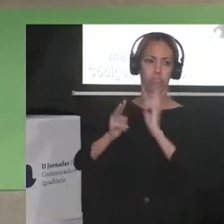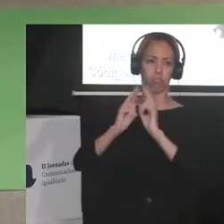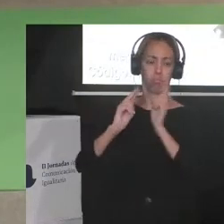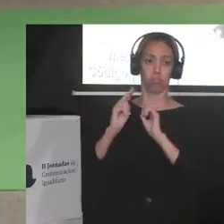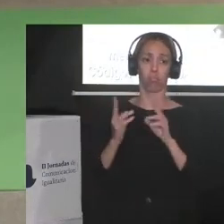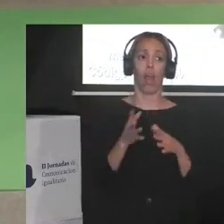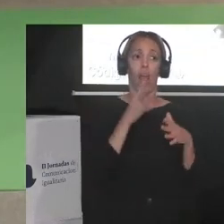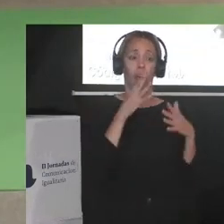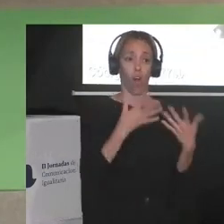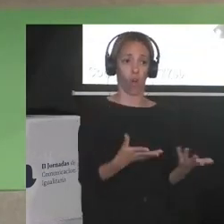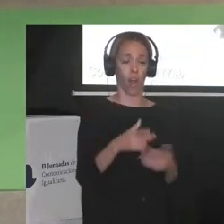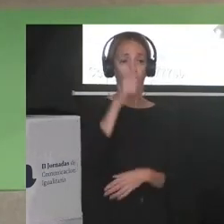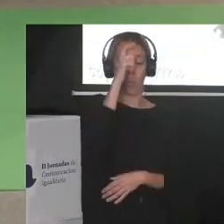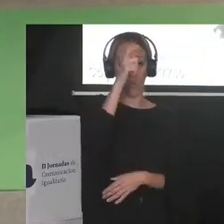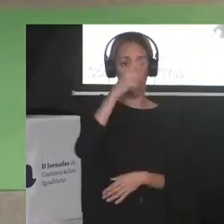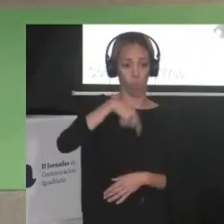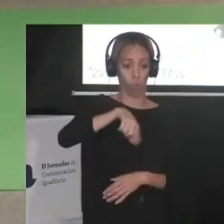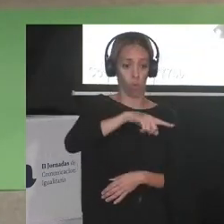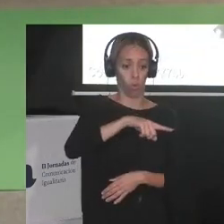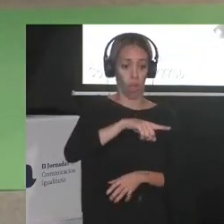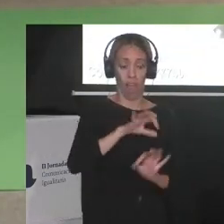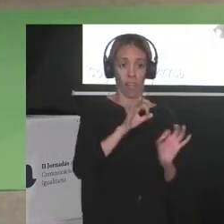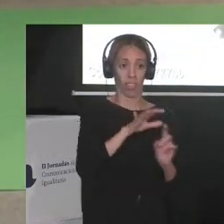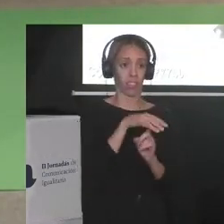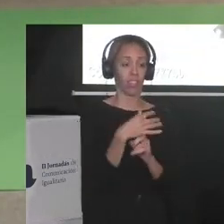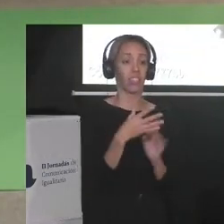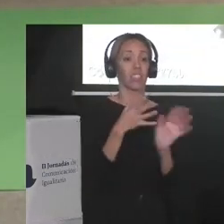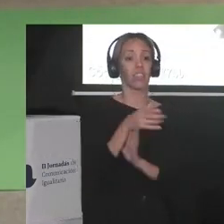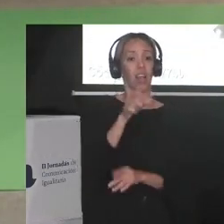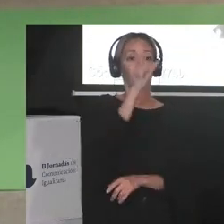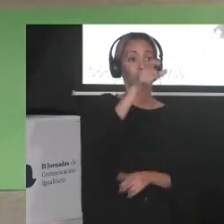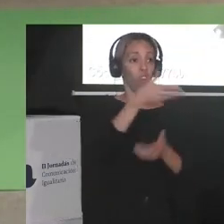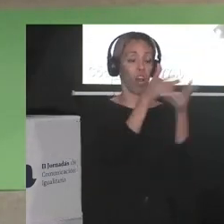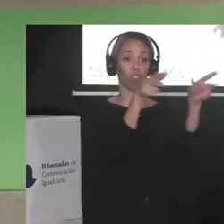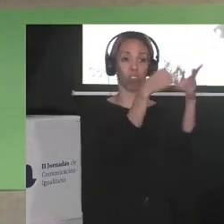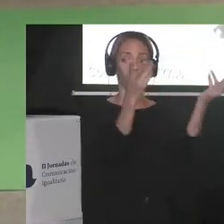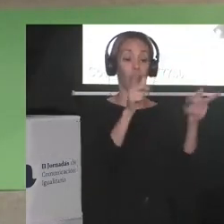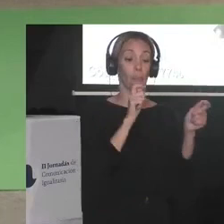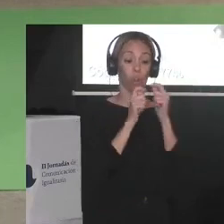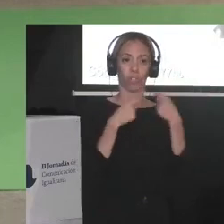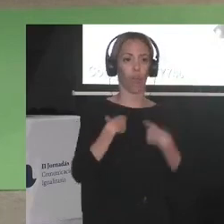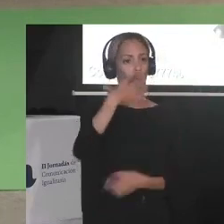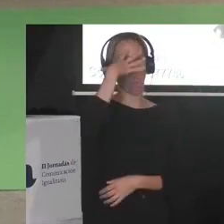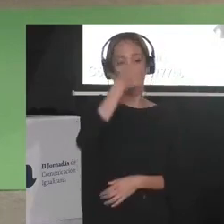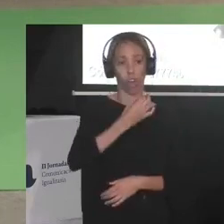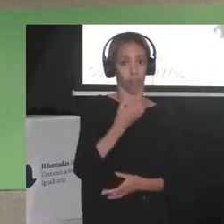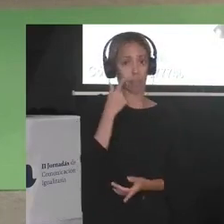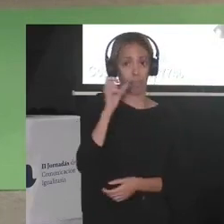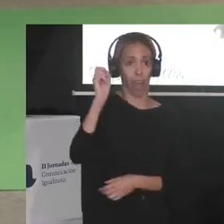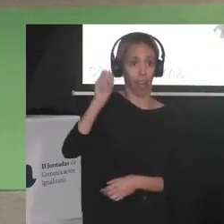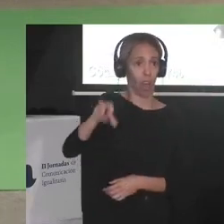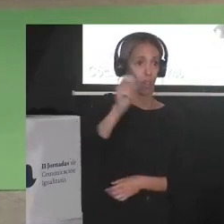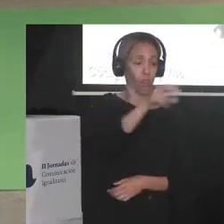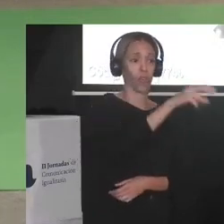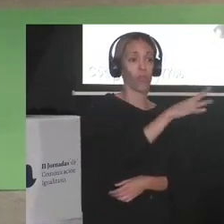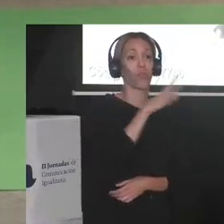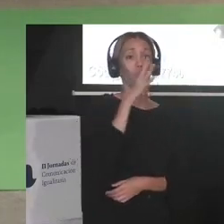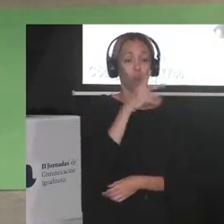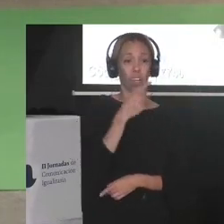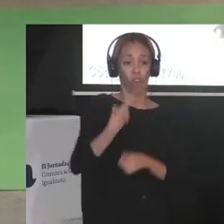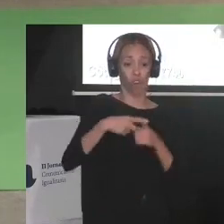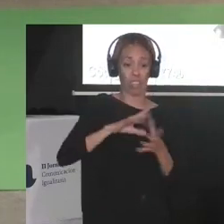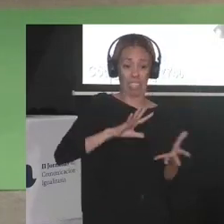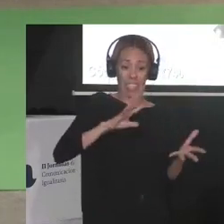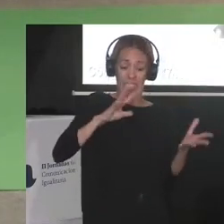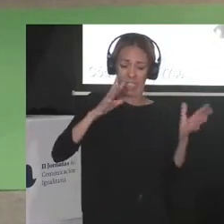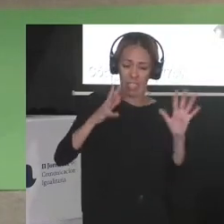la gente ya no cree en nosotros y con razón nos queda les queda mucho por